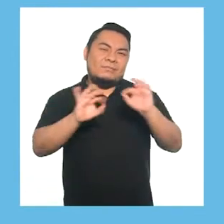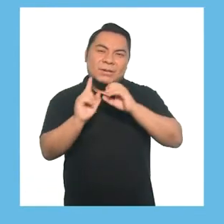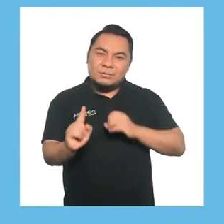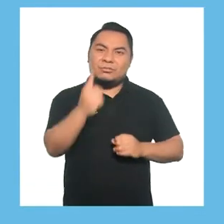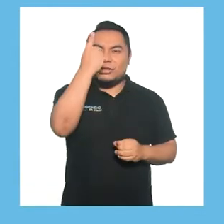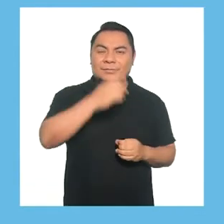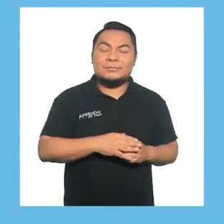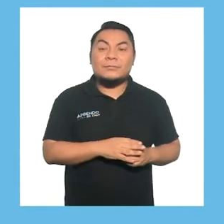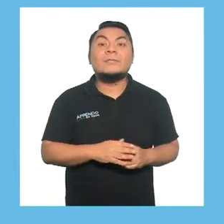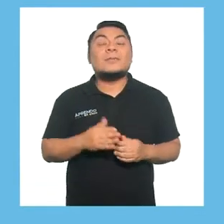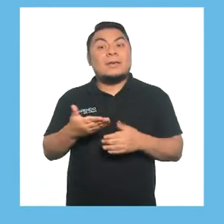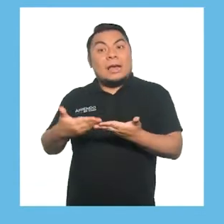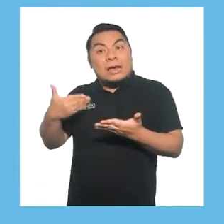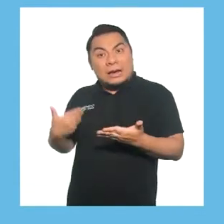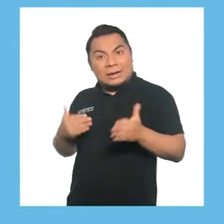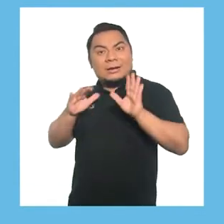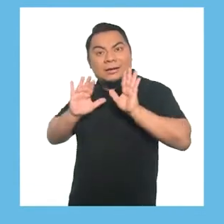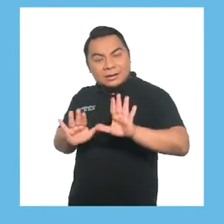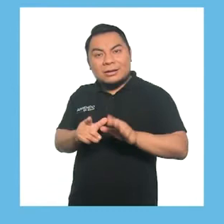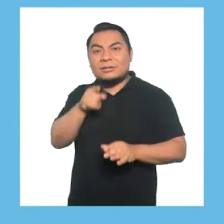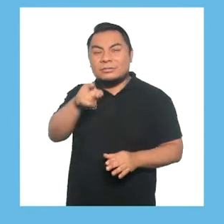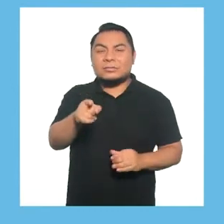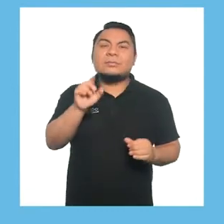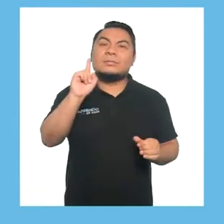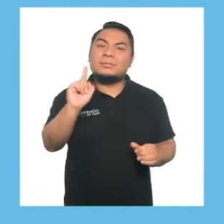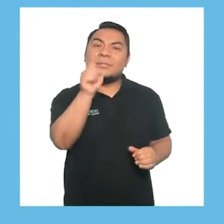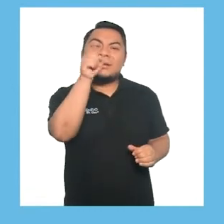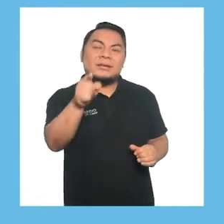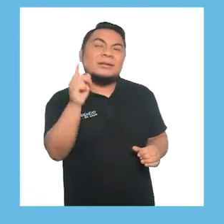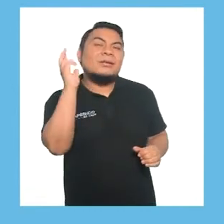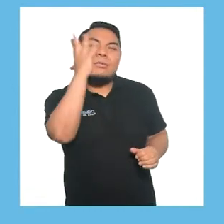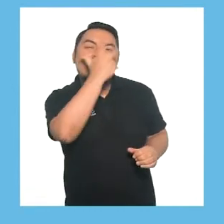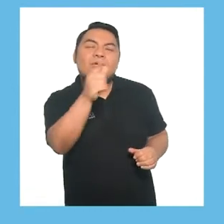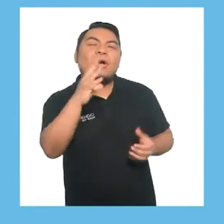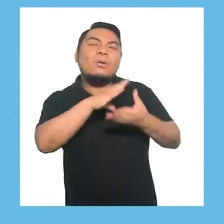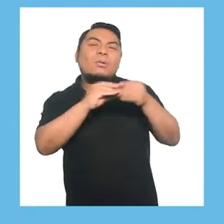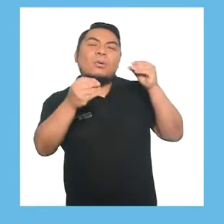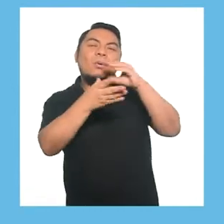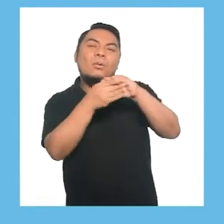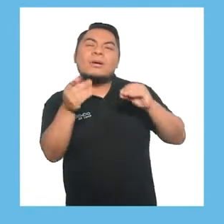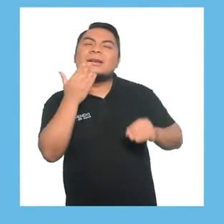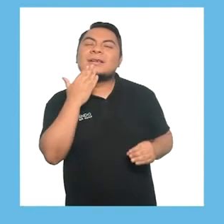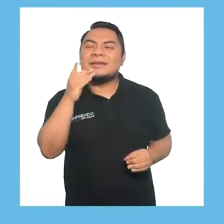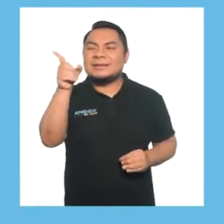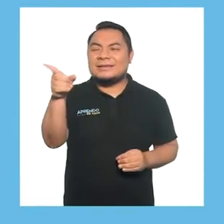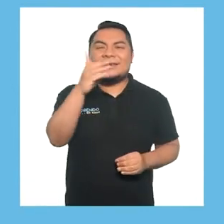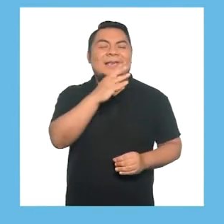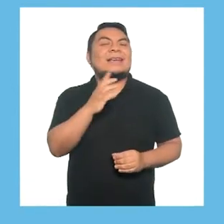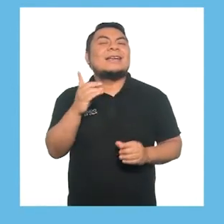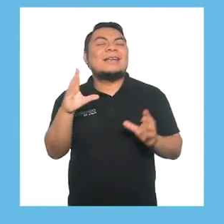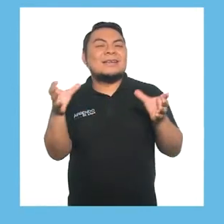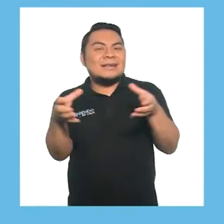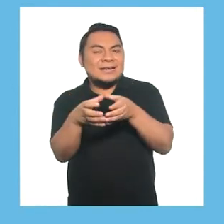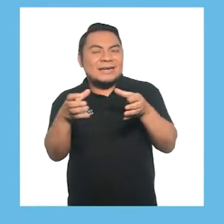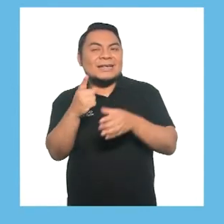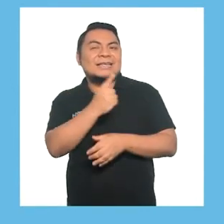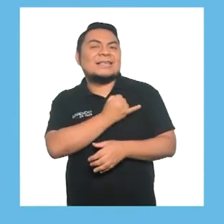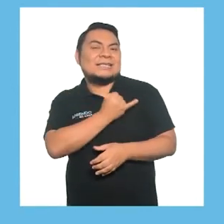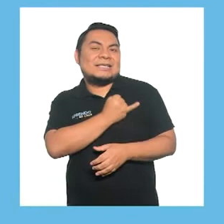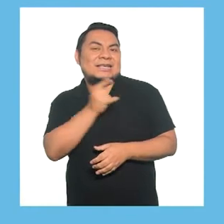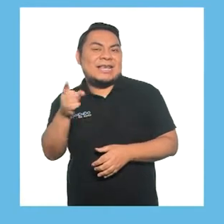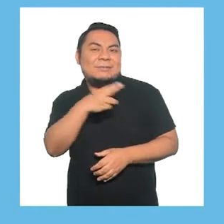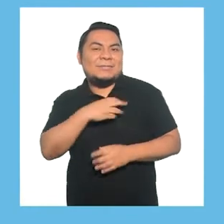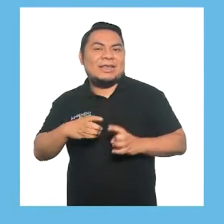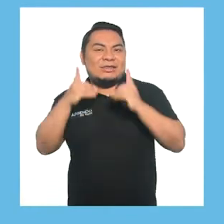Pero antes de continuar, quiero que escuches este lindo cuento elaborado por la Dirección de Educación Inicial